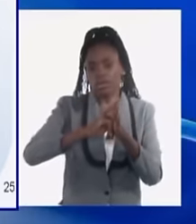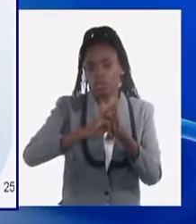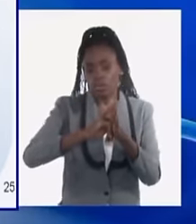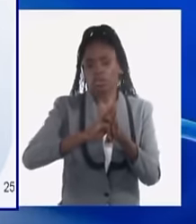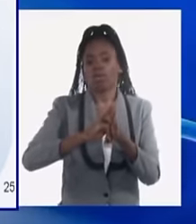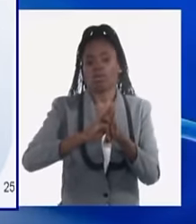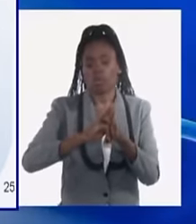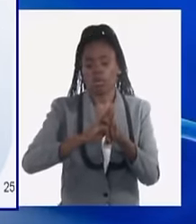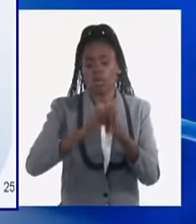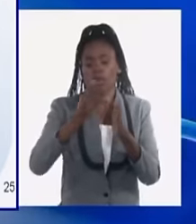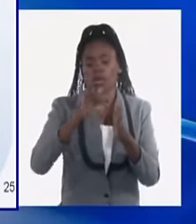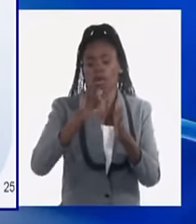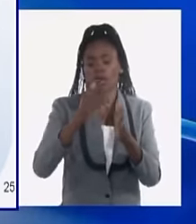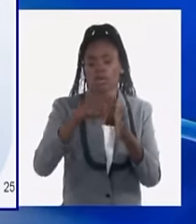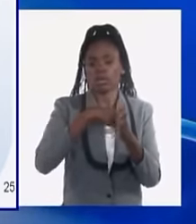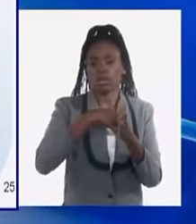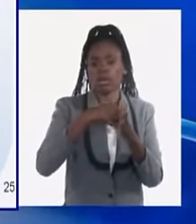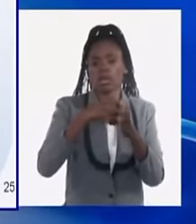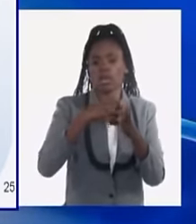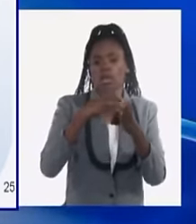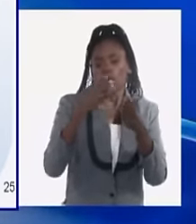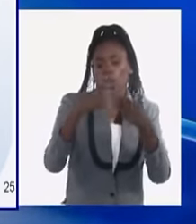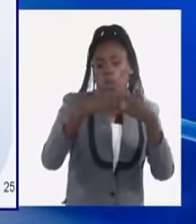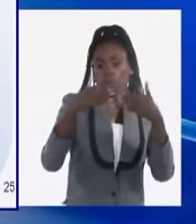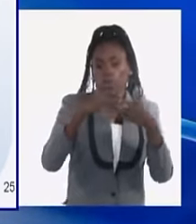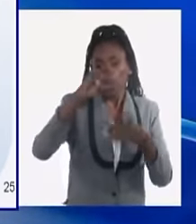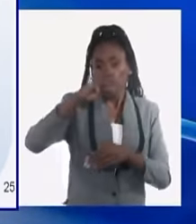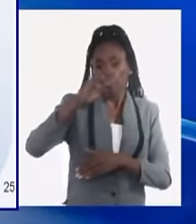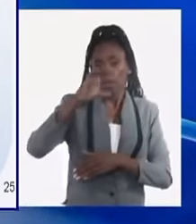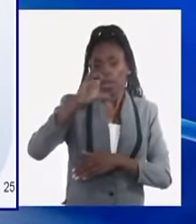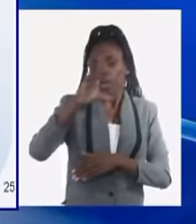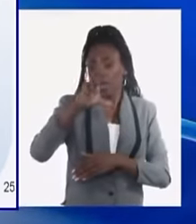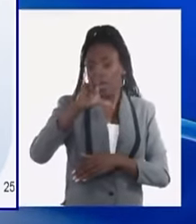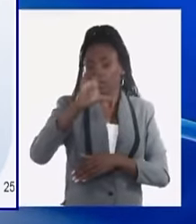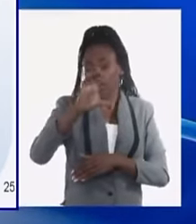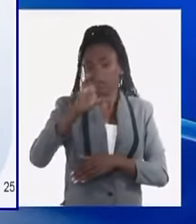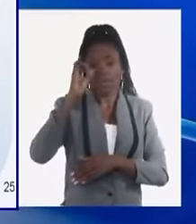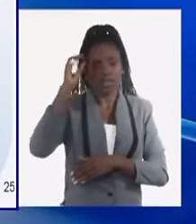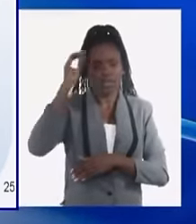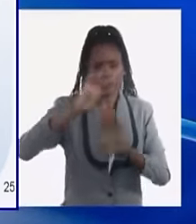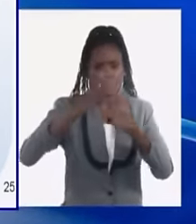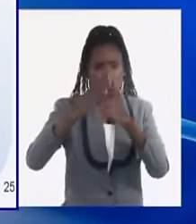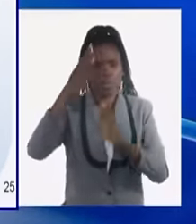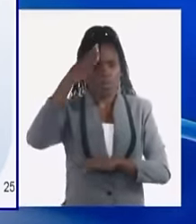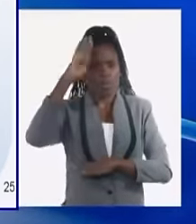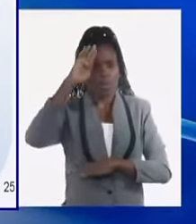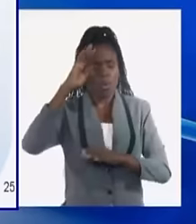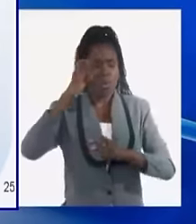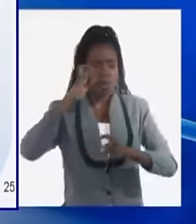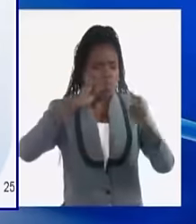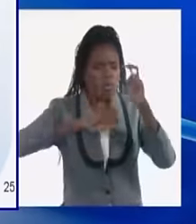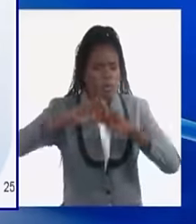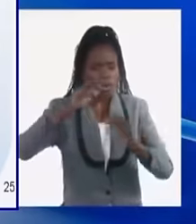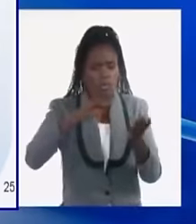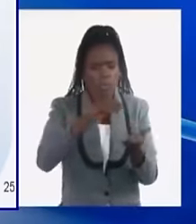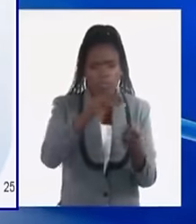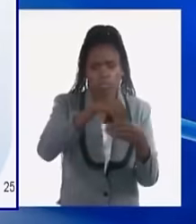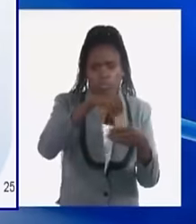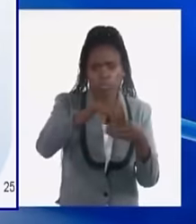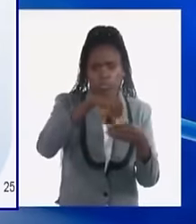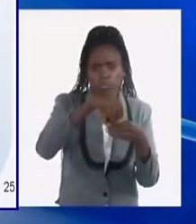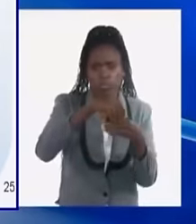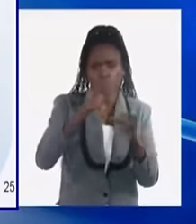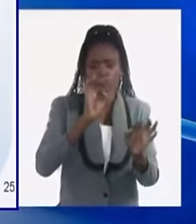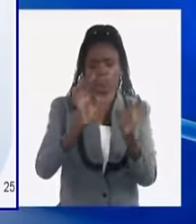digital, el MLC, que todos conocemos, y buscando fondos que respalden las operaciones